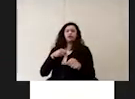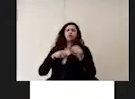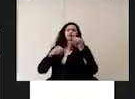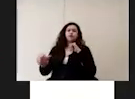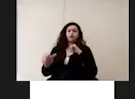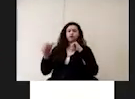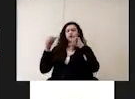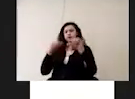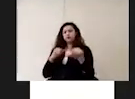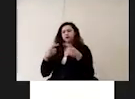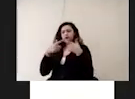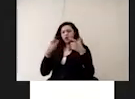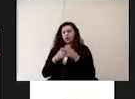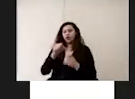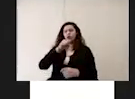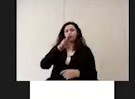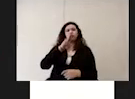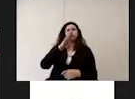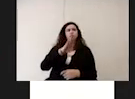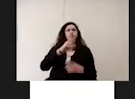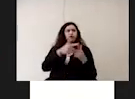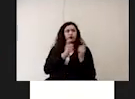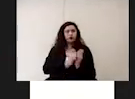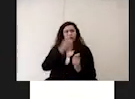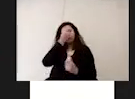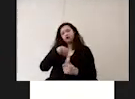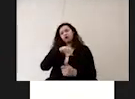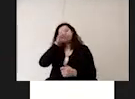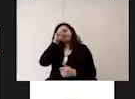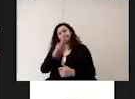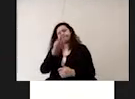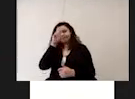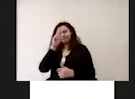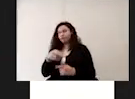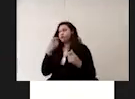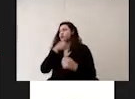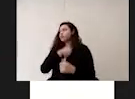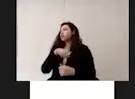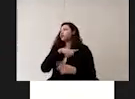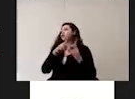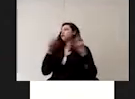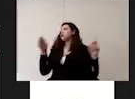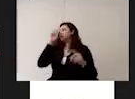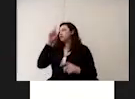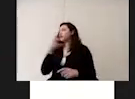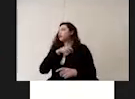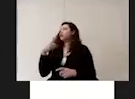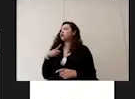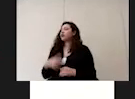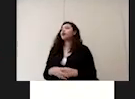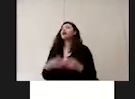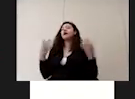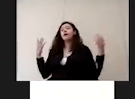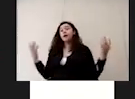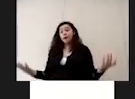subgrupos para que podamos respetar en todo momento la sana distancia se se